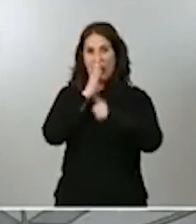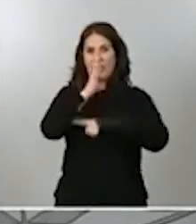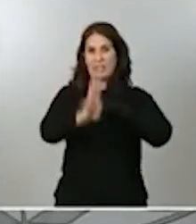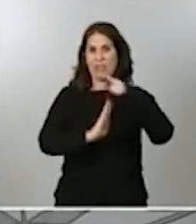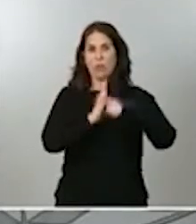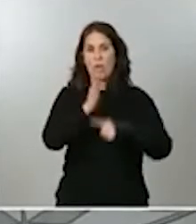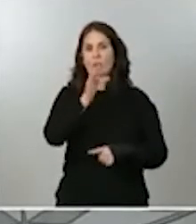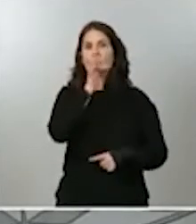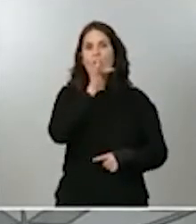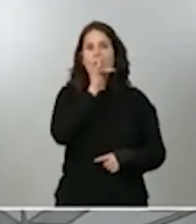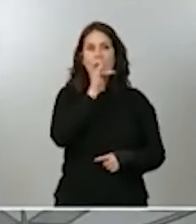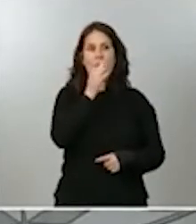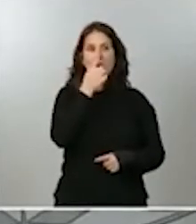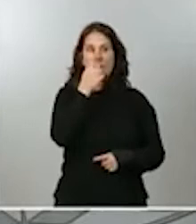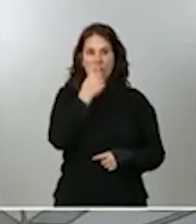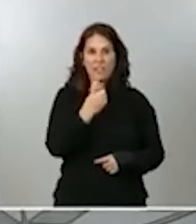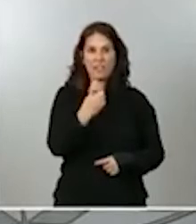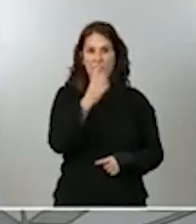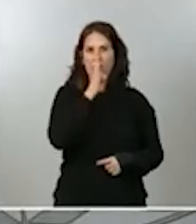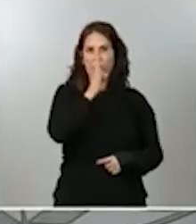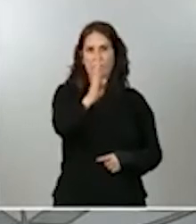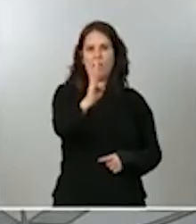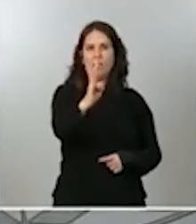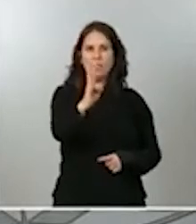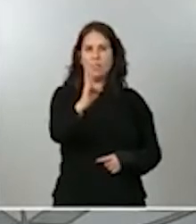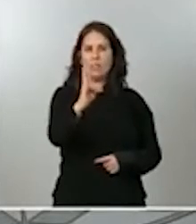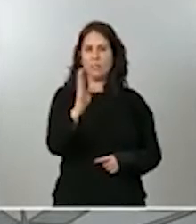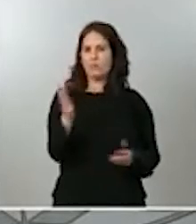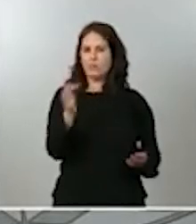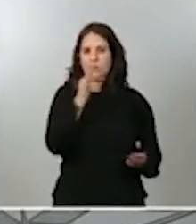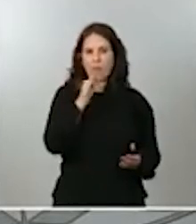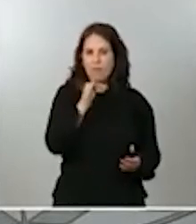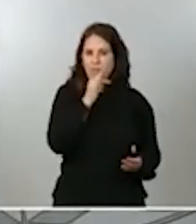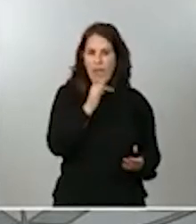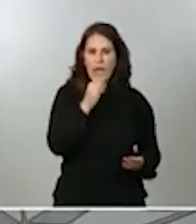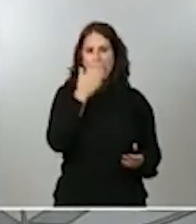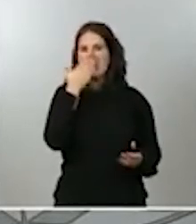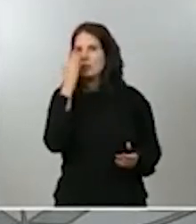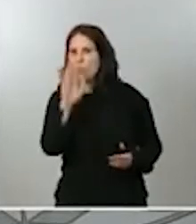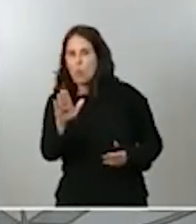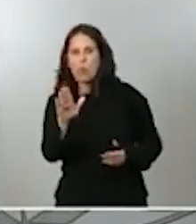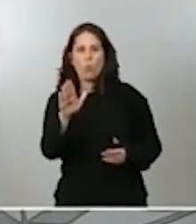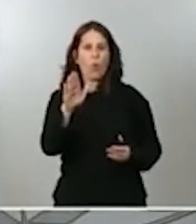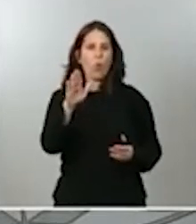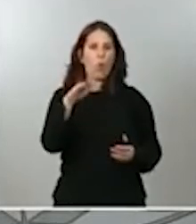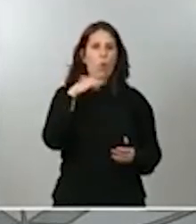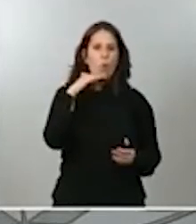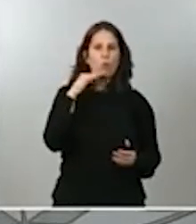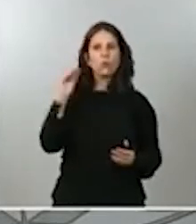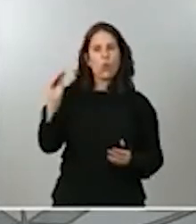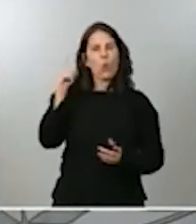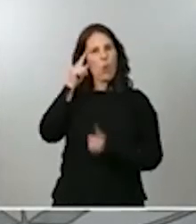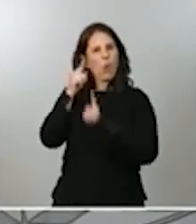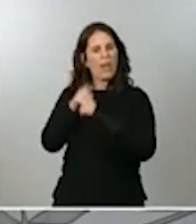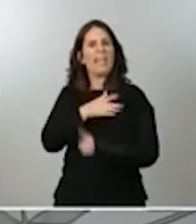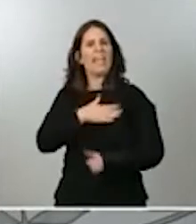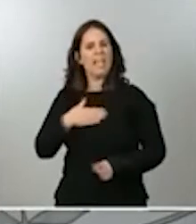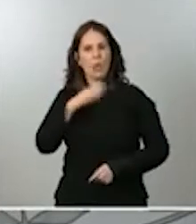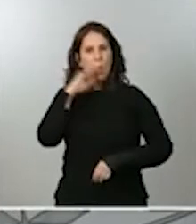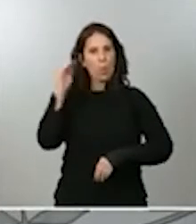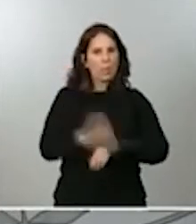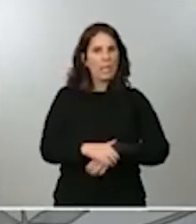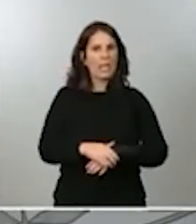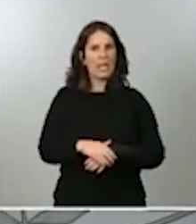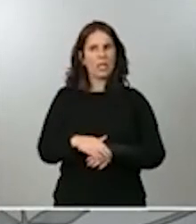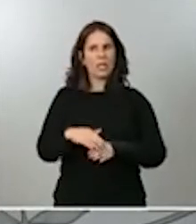legislatura por delante, no hay ninguna actitud, ninguna intención por parte del Partido Popular de cumplir con su obligación